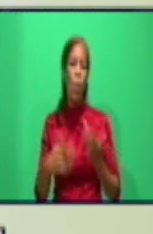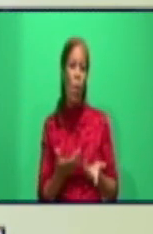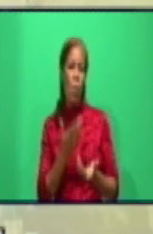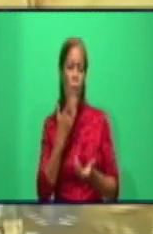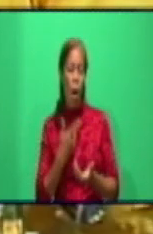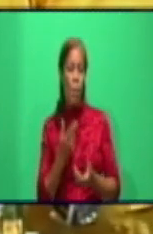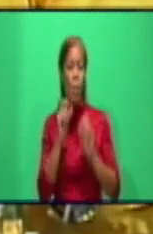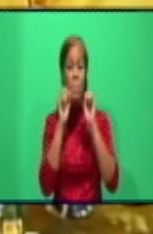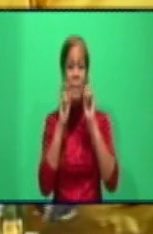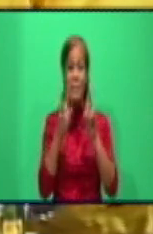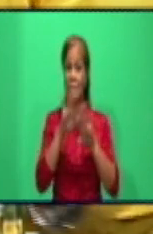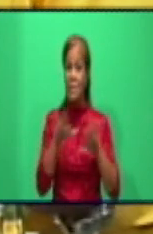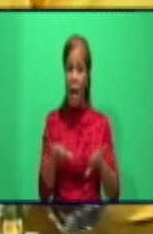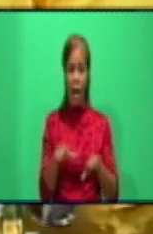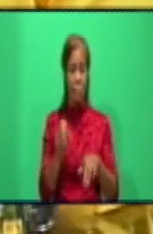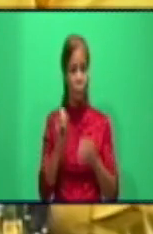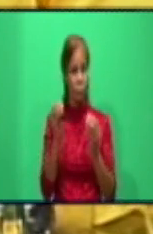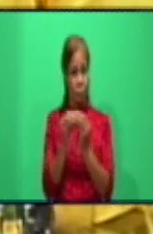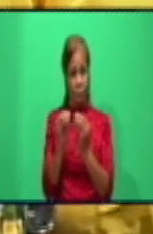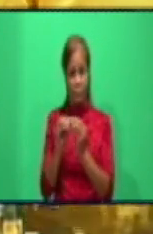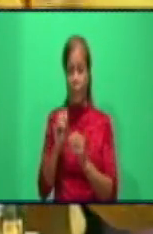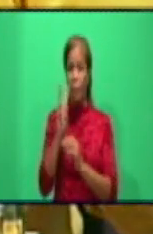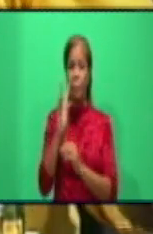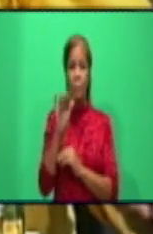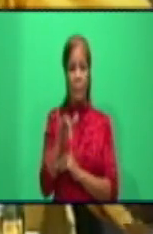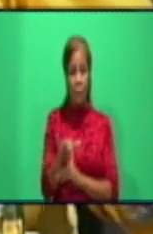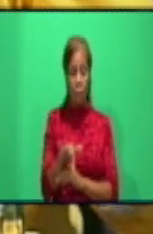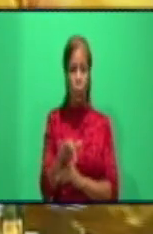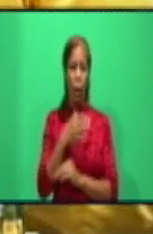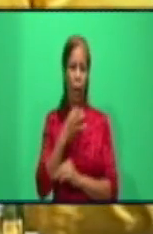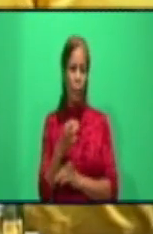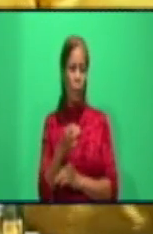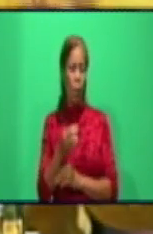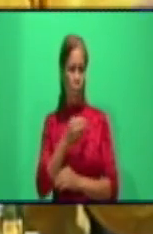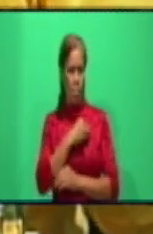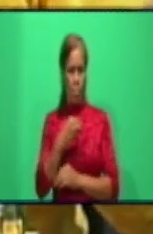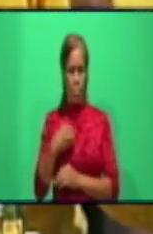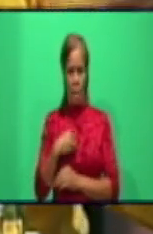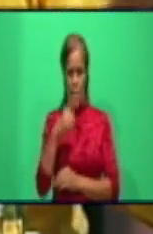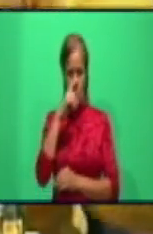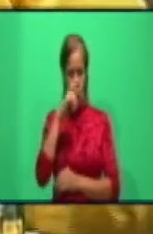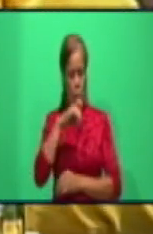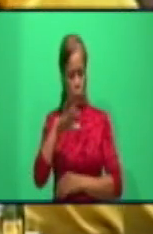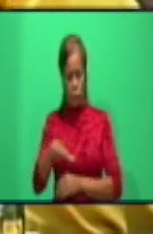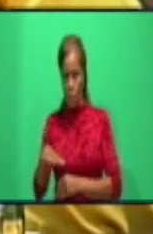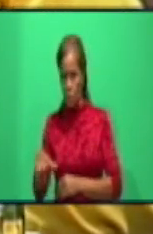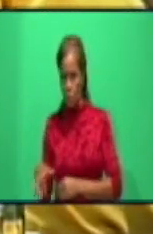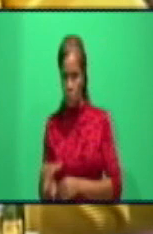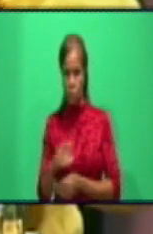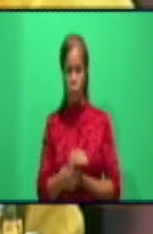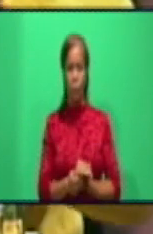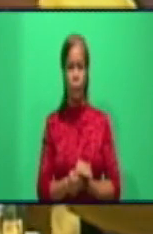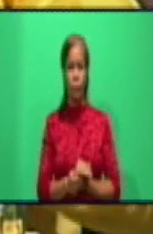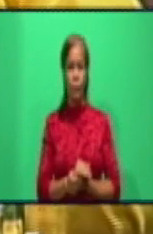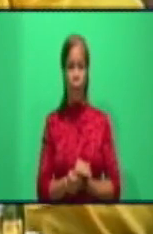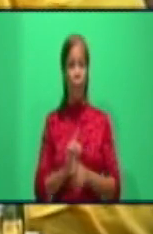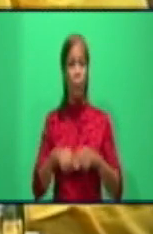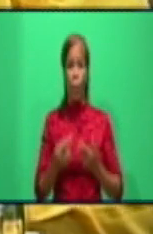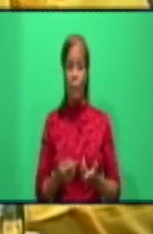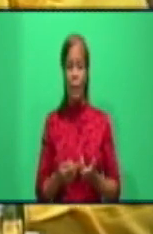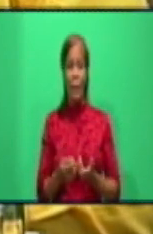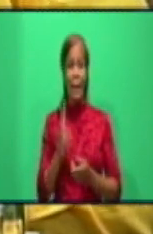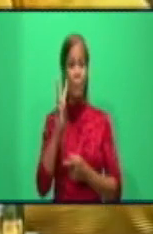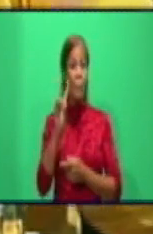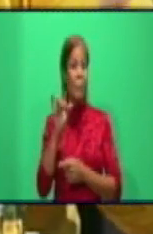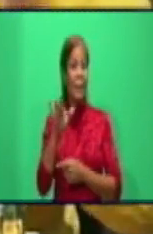además que, lógicamente, clínicos, pediatras, o la epidemia no es solamente para los adultos, acaba de decir el